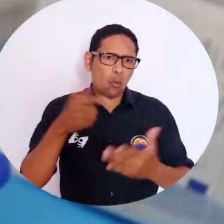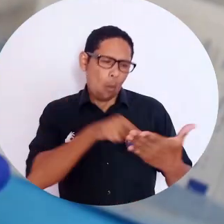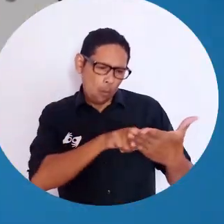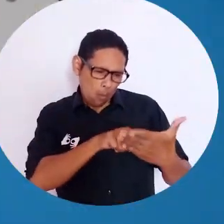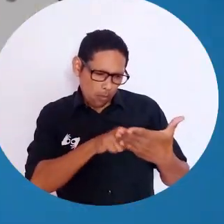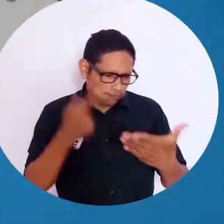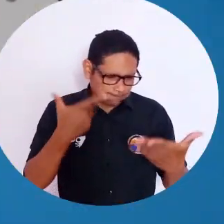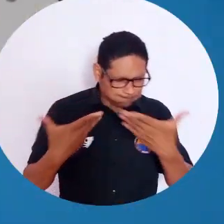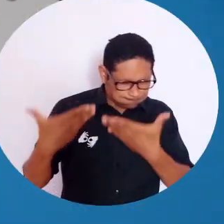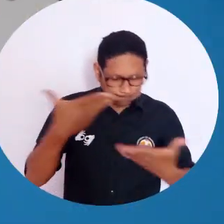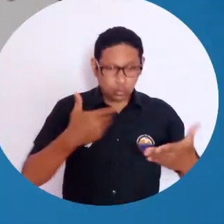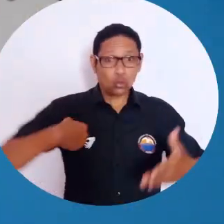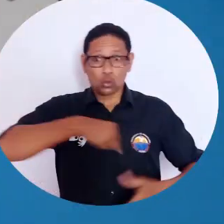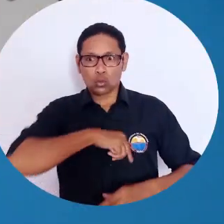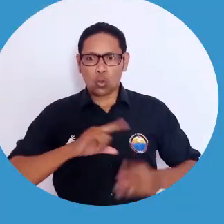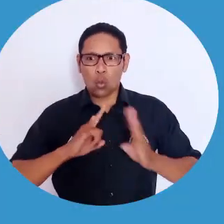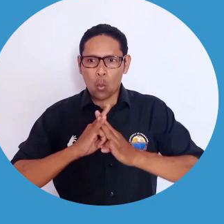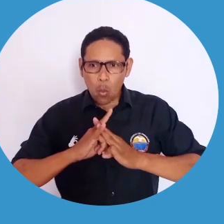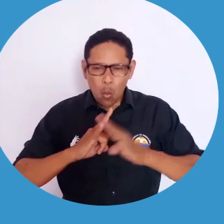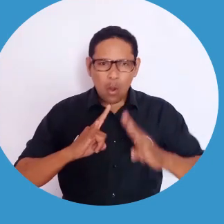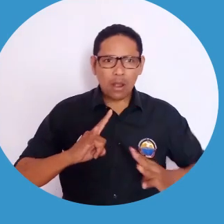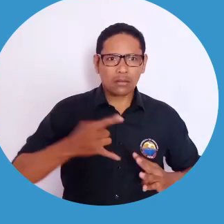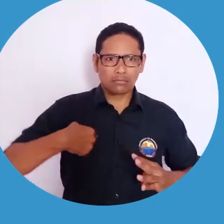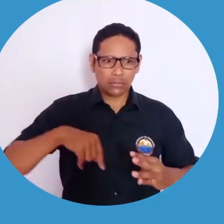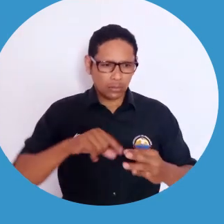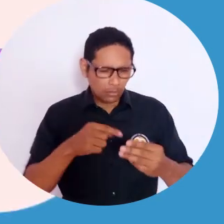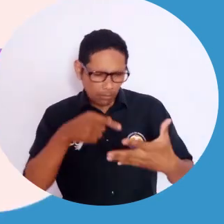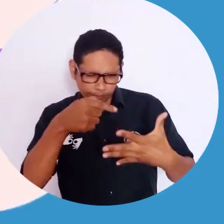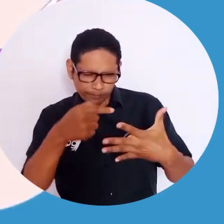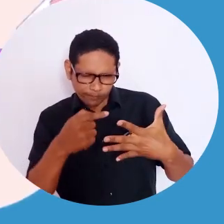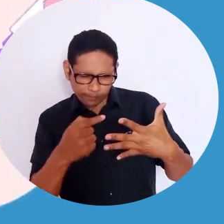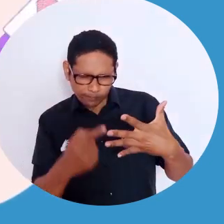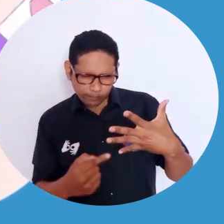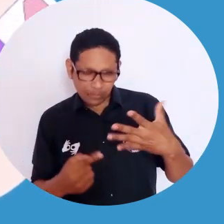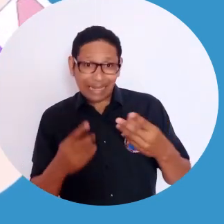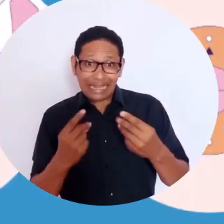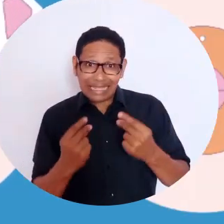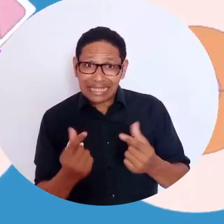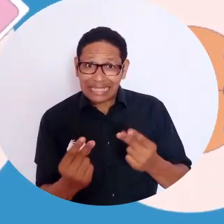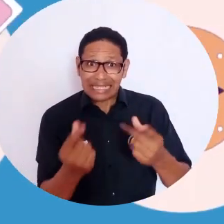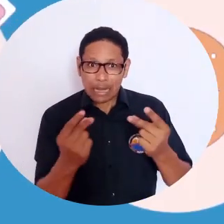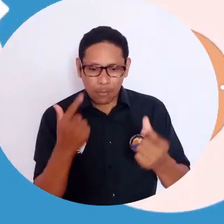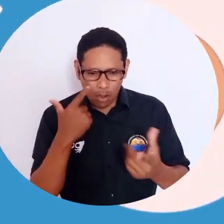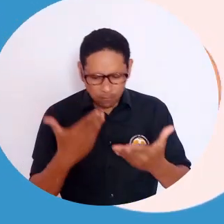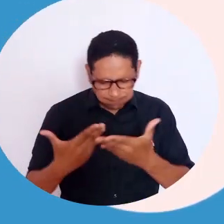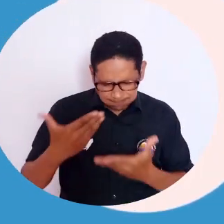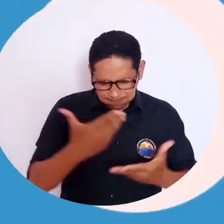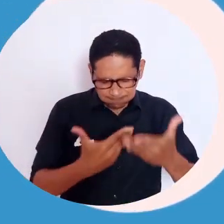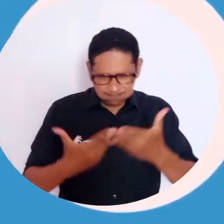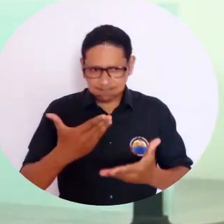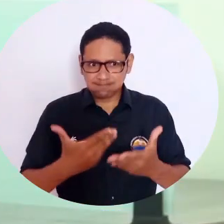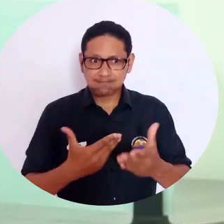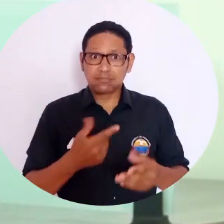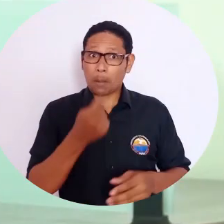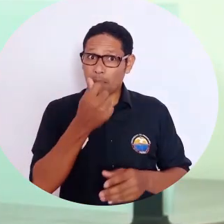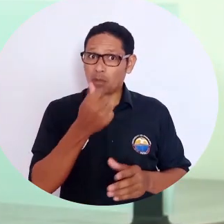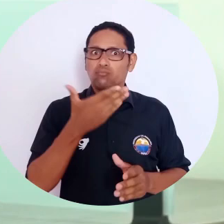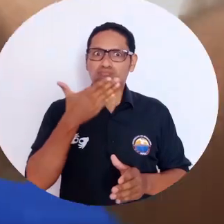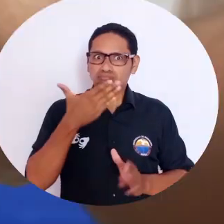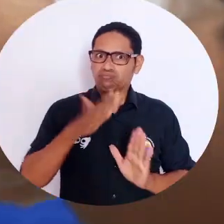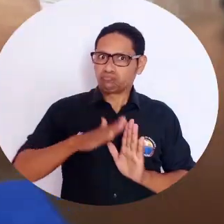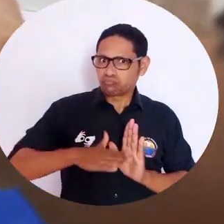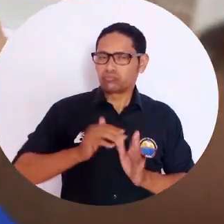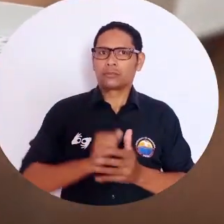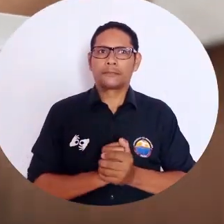algunas muestras que ellos tengan y nosotros como universidad nos comprometemos a hacer el diagnóstico lo más rápido posible a un precio de